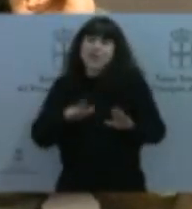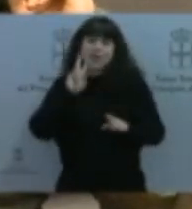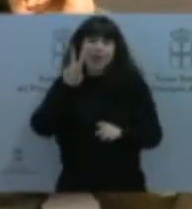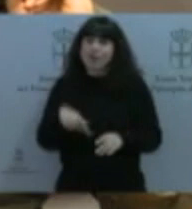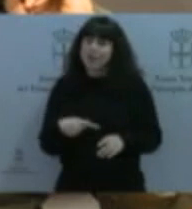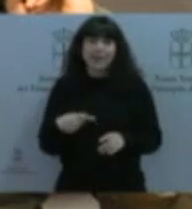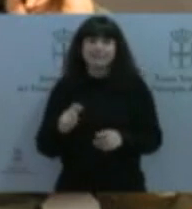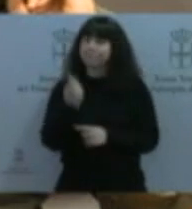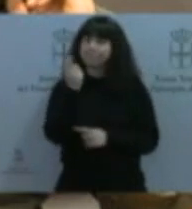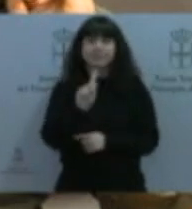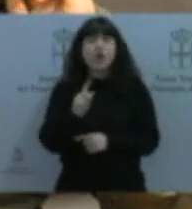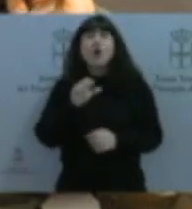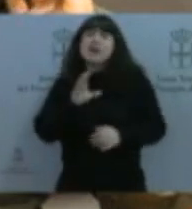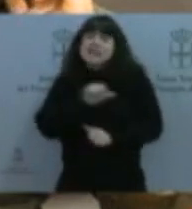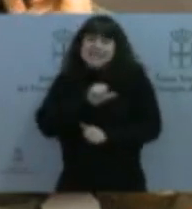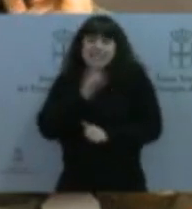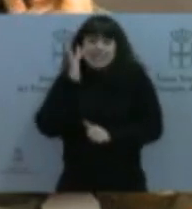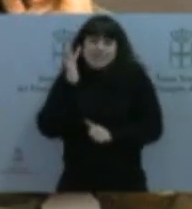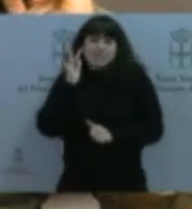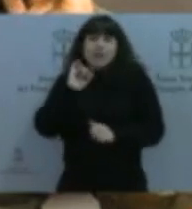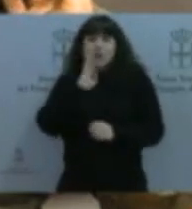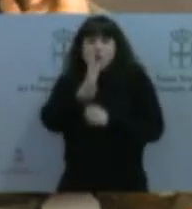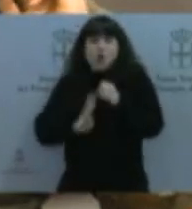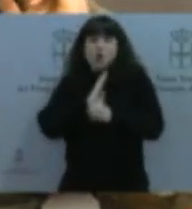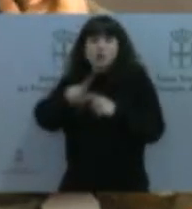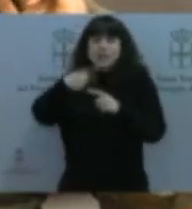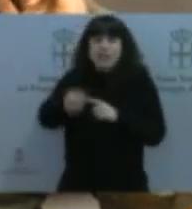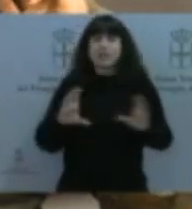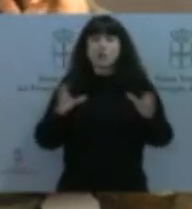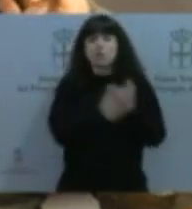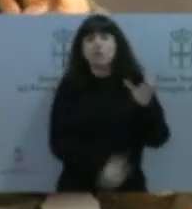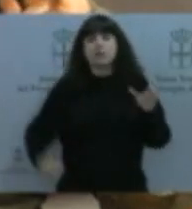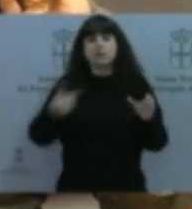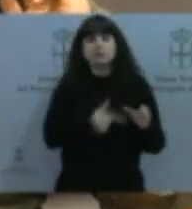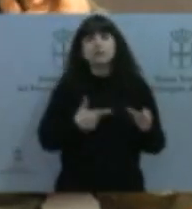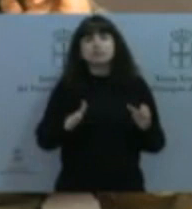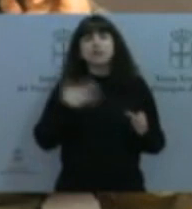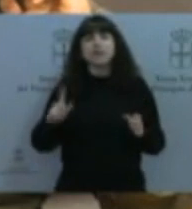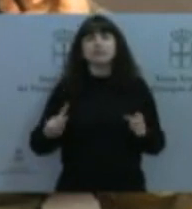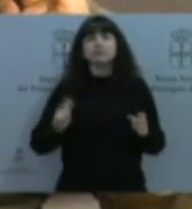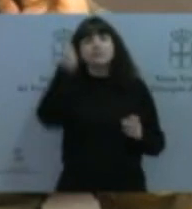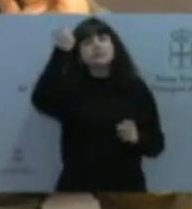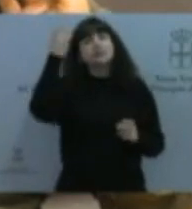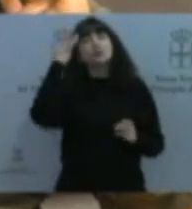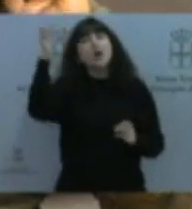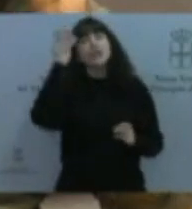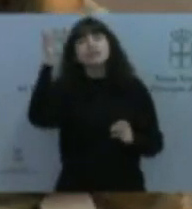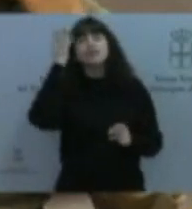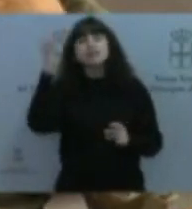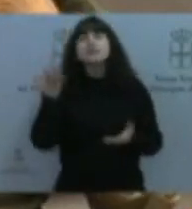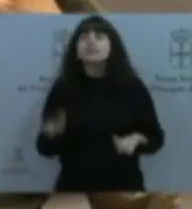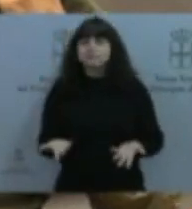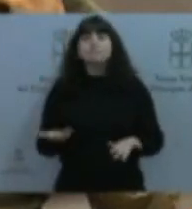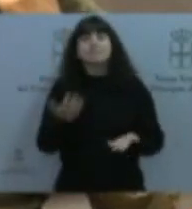mis compañeros y compañeras de Podemos Asturias puedan hacer realidad ese sueño, como digo, y si es así, pues seré de las que